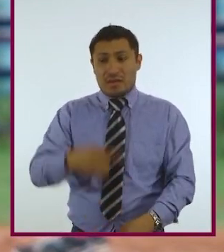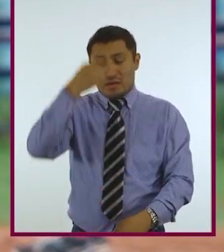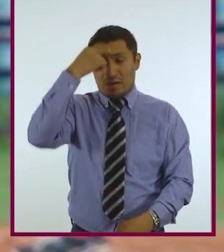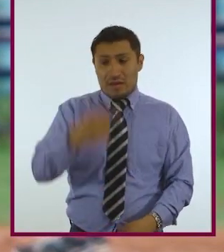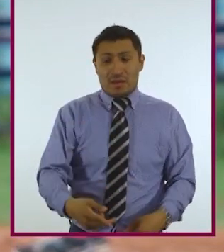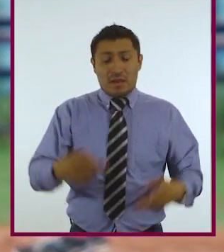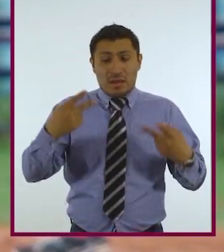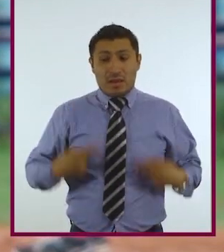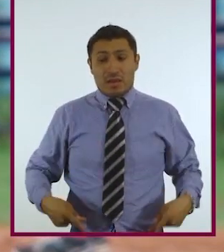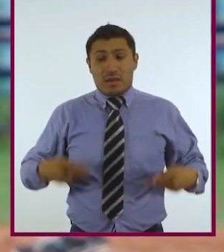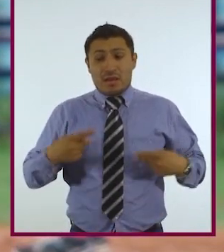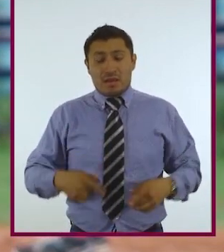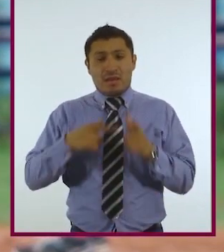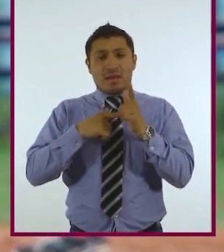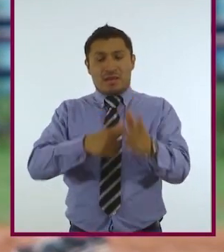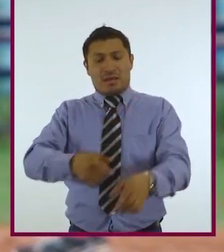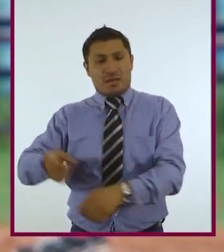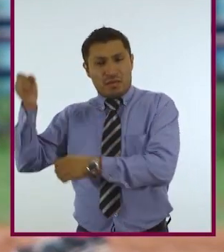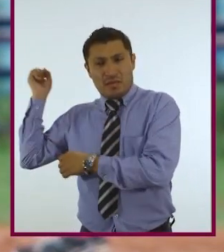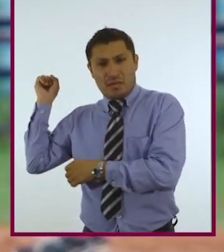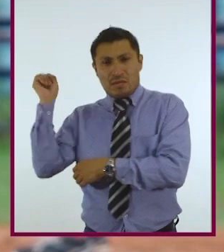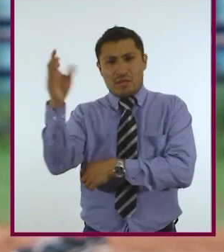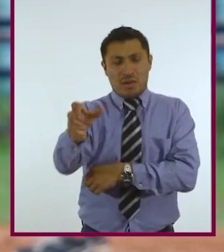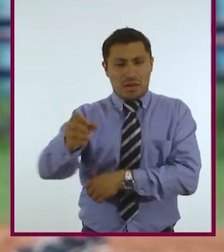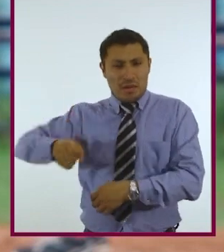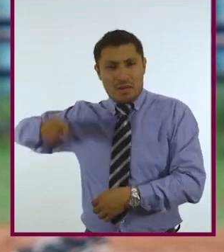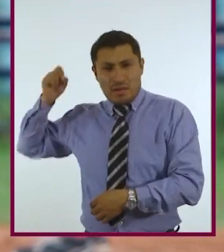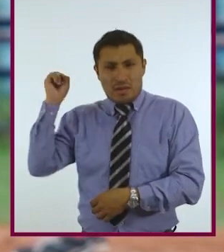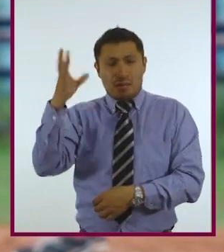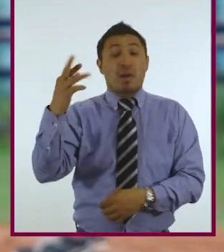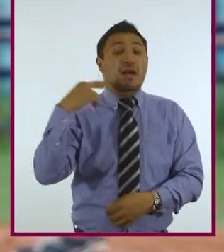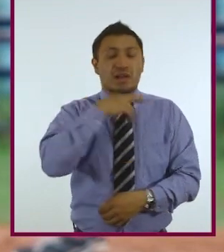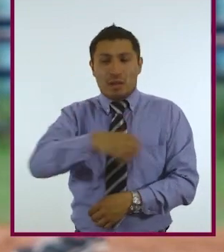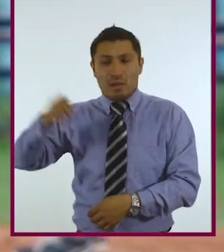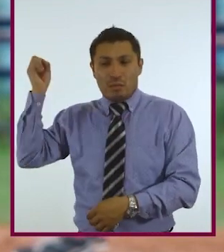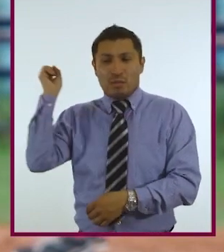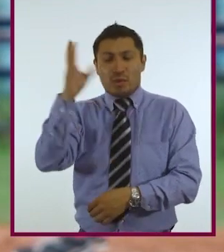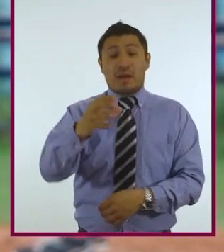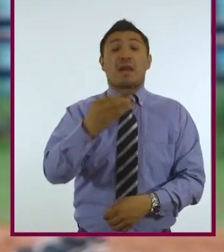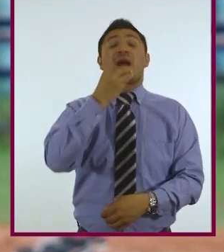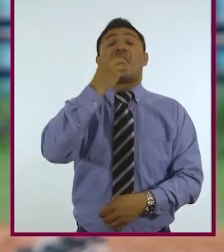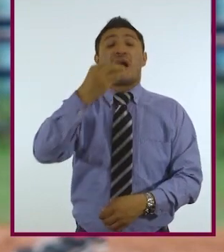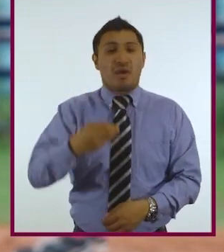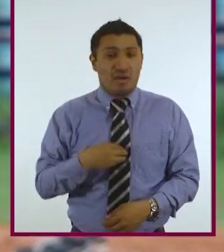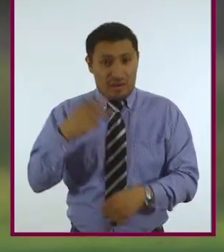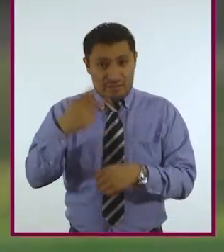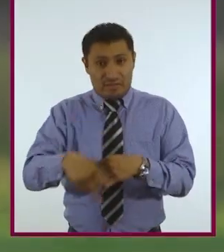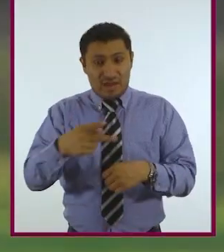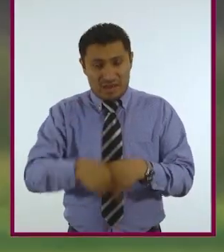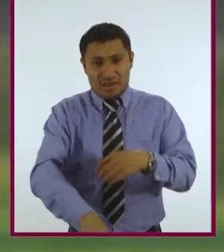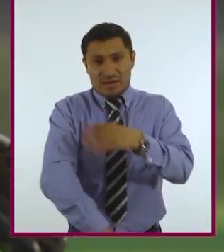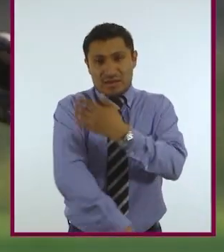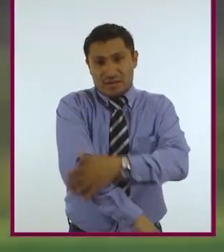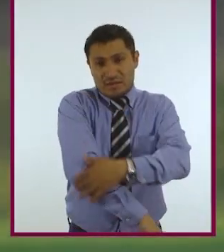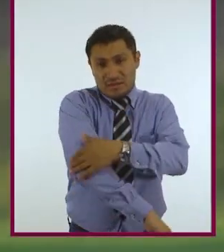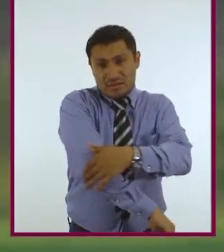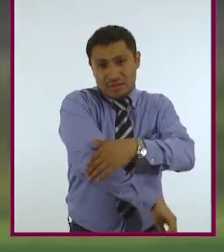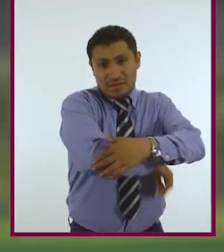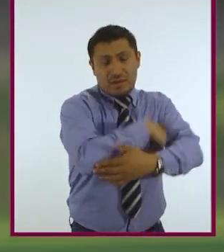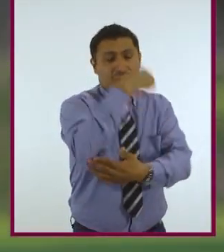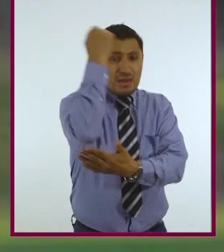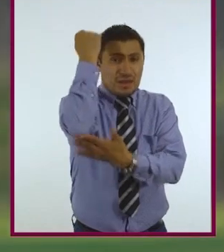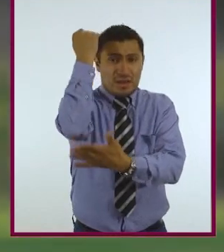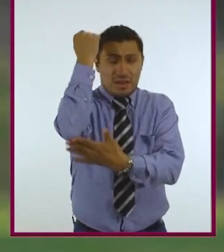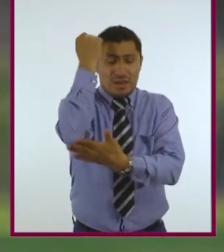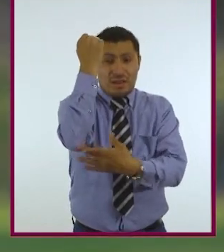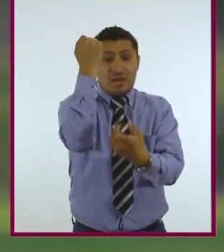puerta para que los lanzadores siguieran lanzando la pelota a altas velocidades aún a riesgo de incurrir en lesiones en el codo. Esto